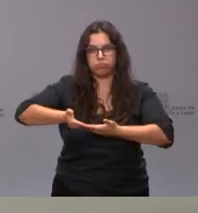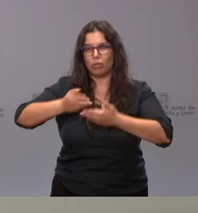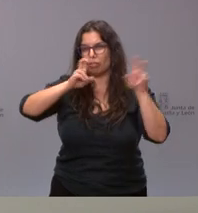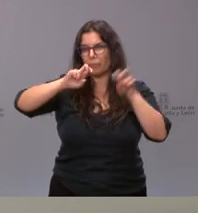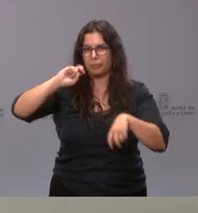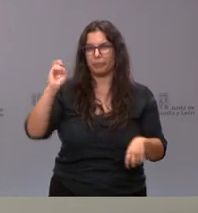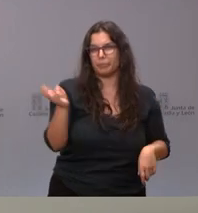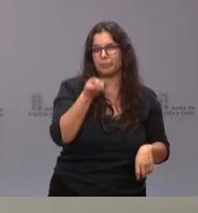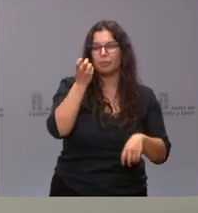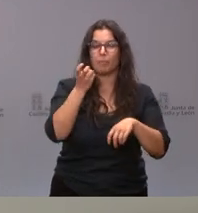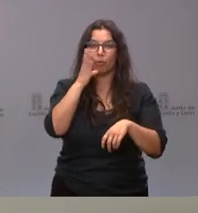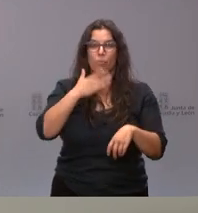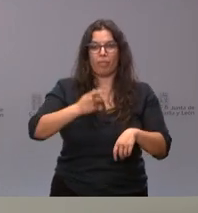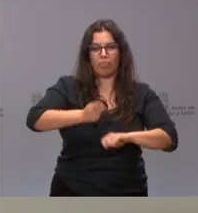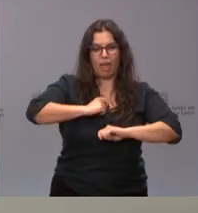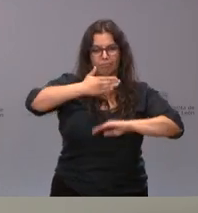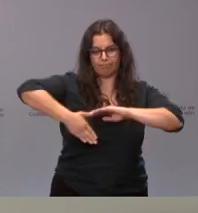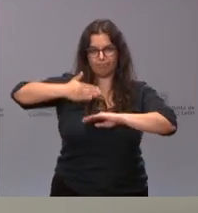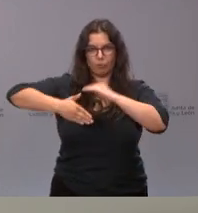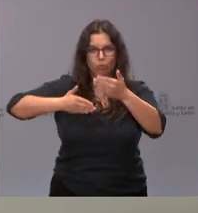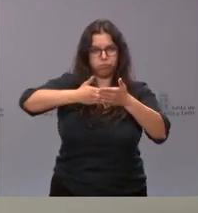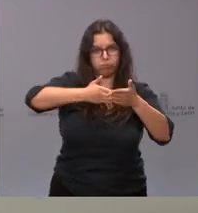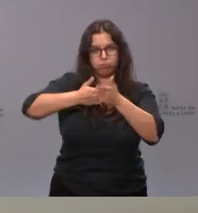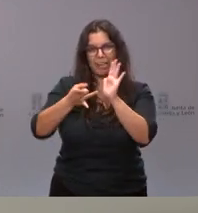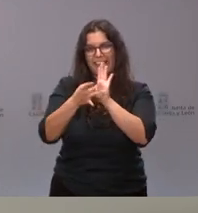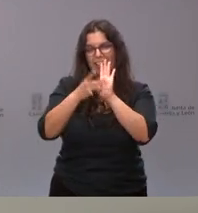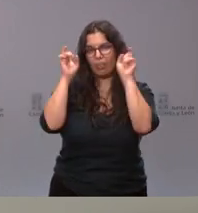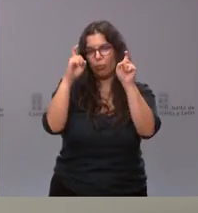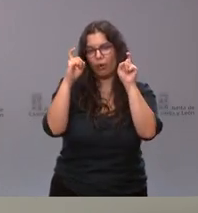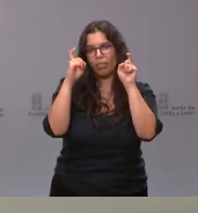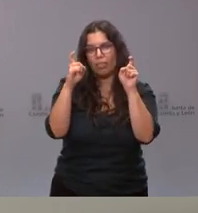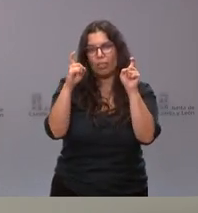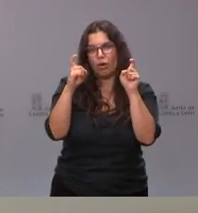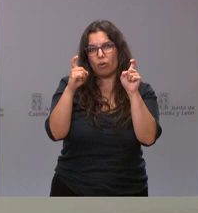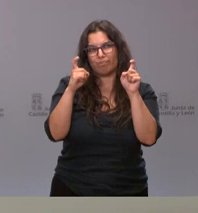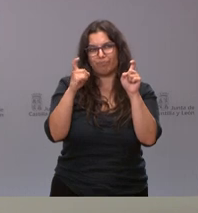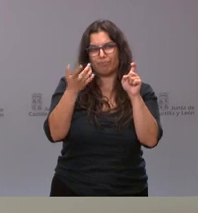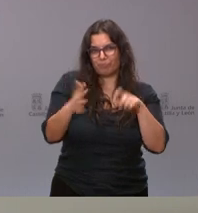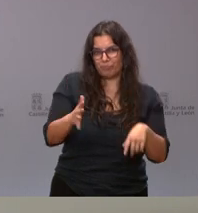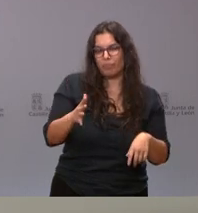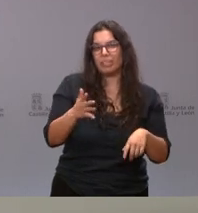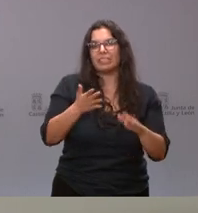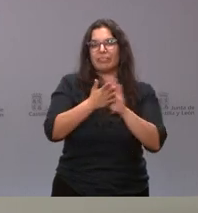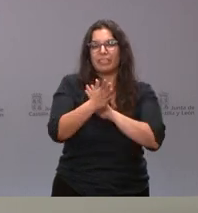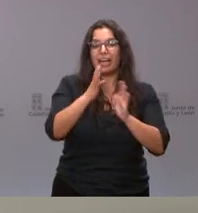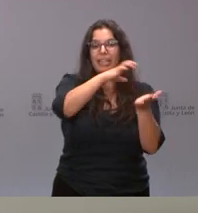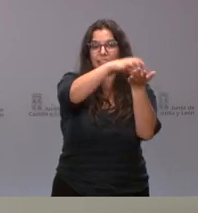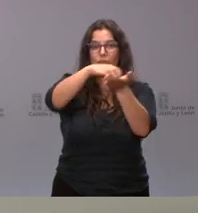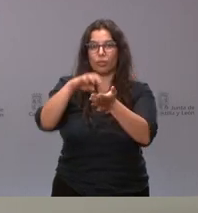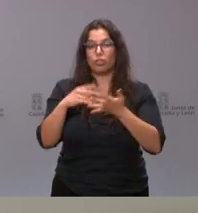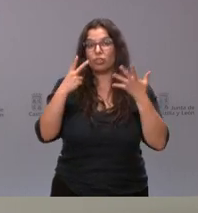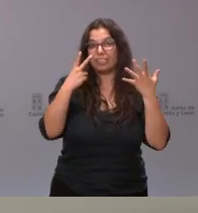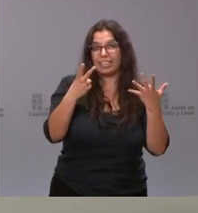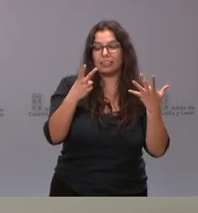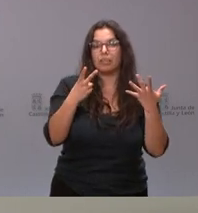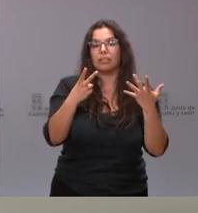cuestiones que pueden condicionar el acceso a una calidad educativa por parte del alumno. Estamos hablando de siete centros, como le digo,